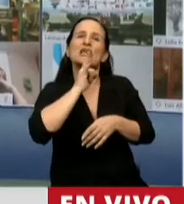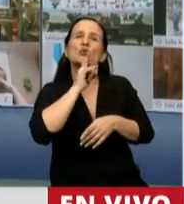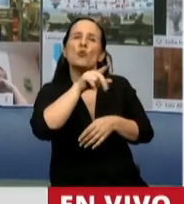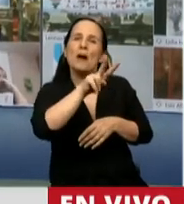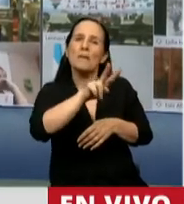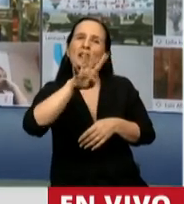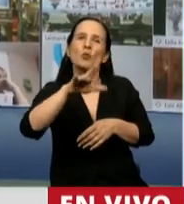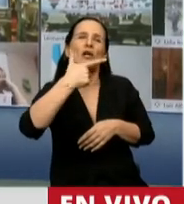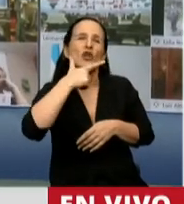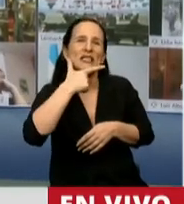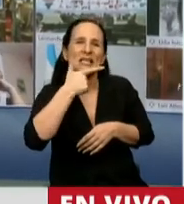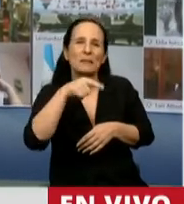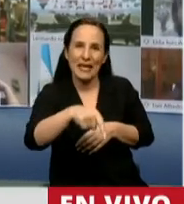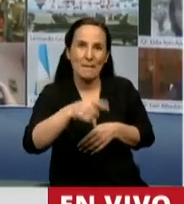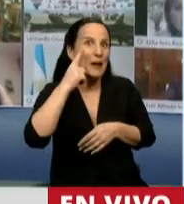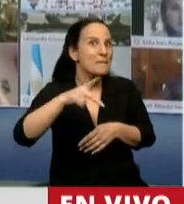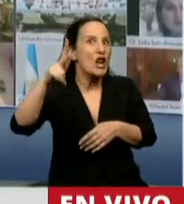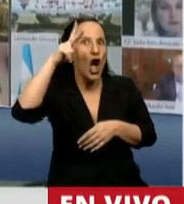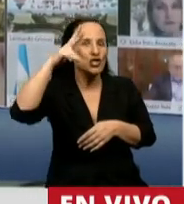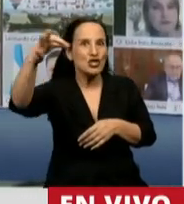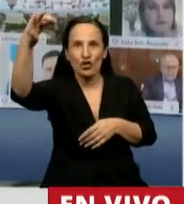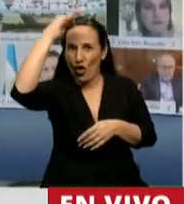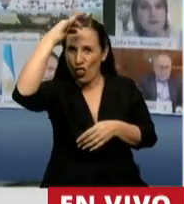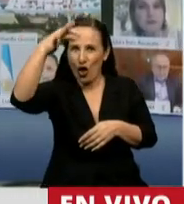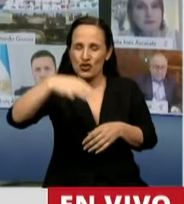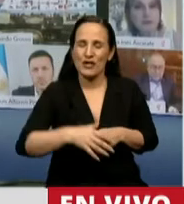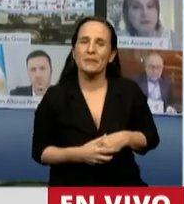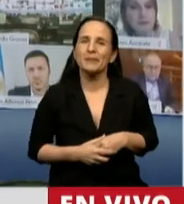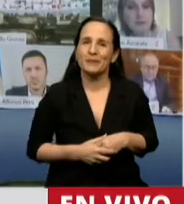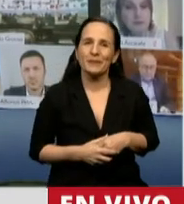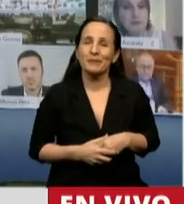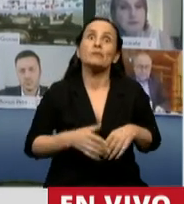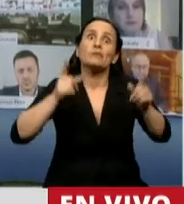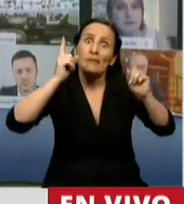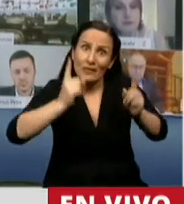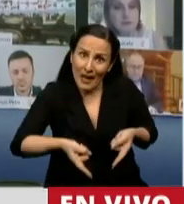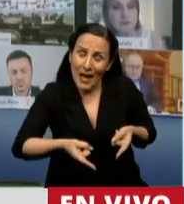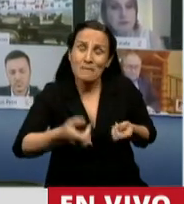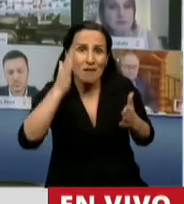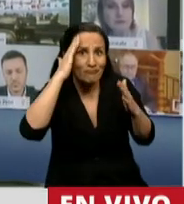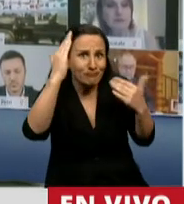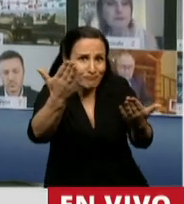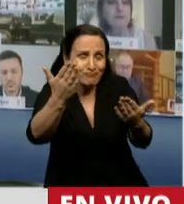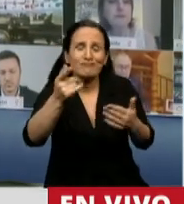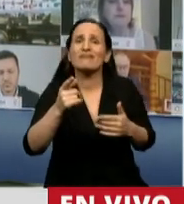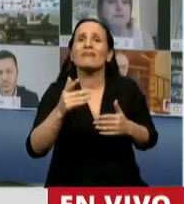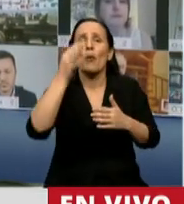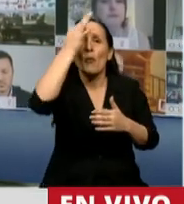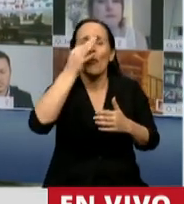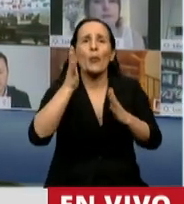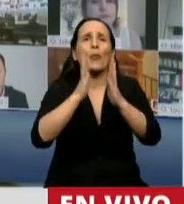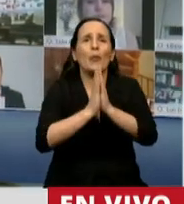de aquel 24 de septiembre de 1812. También se celebra el Día de la Virgen